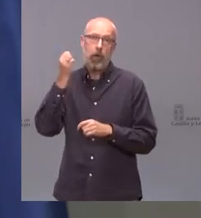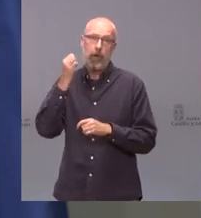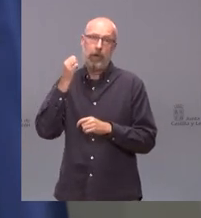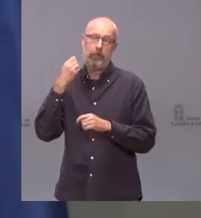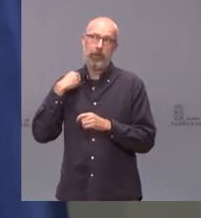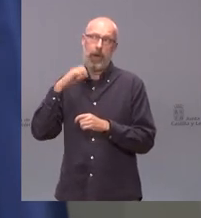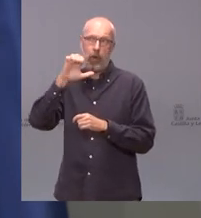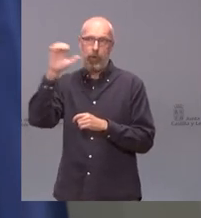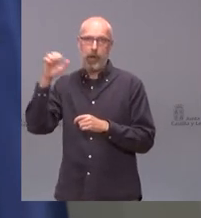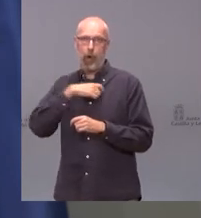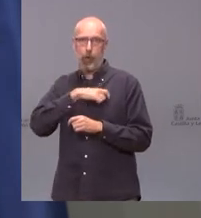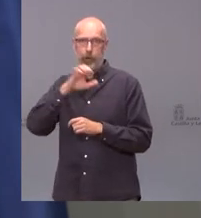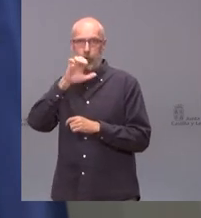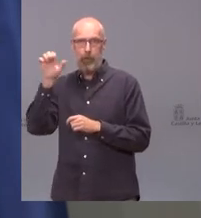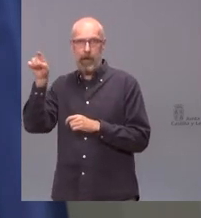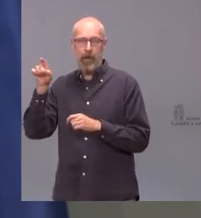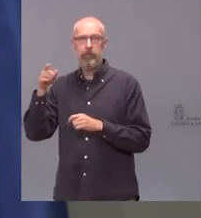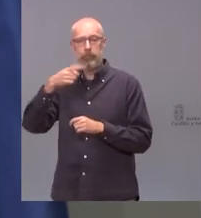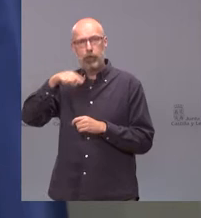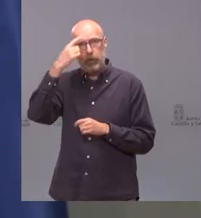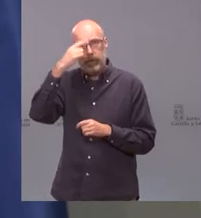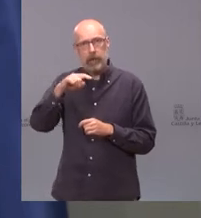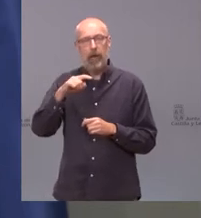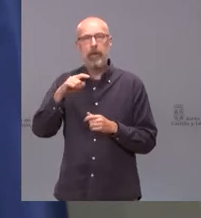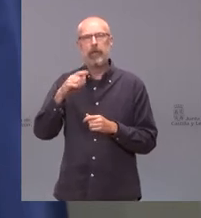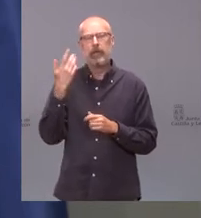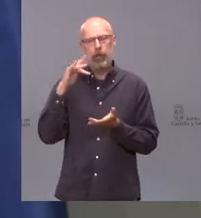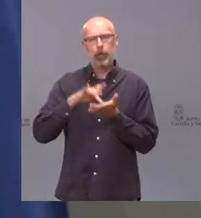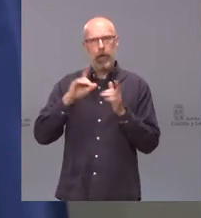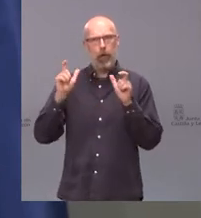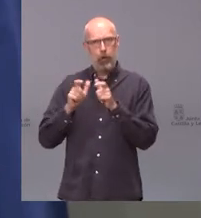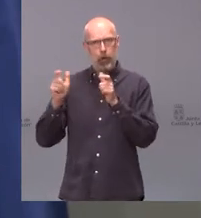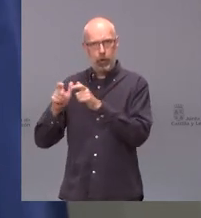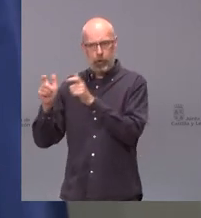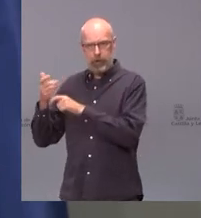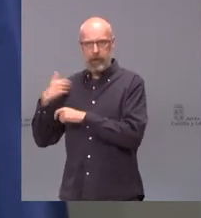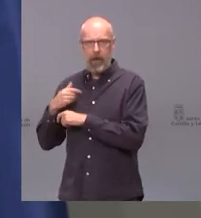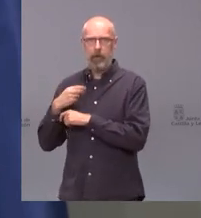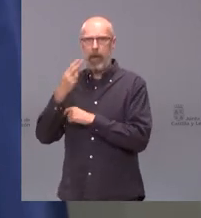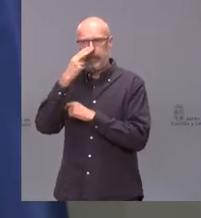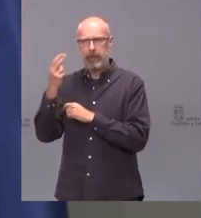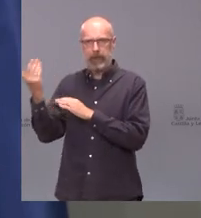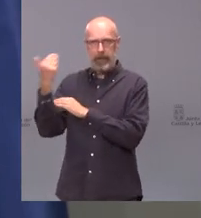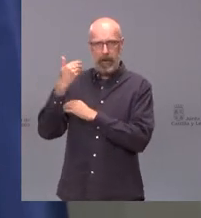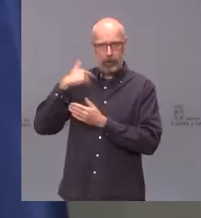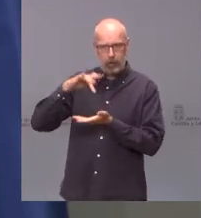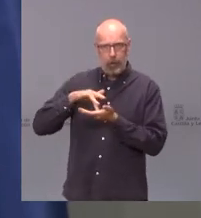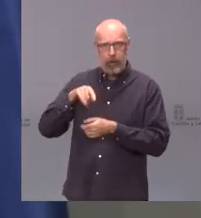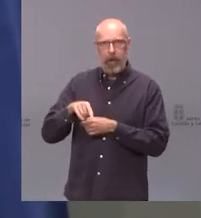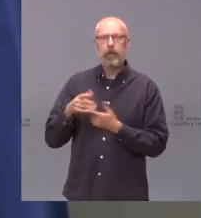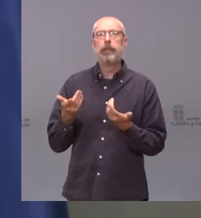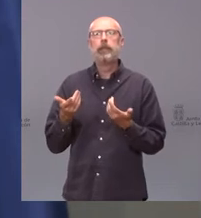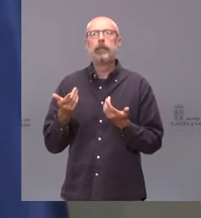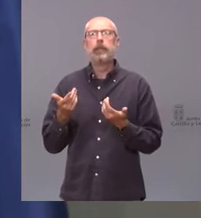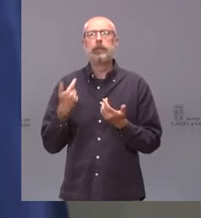y a la Comisión Europea de Ubraucasuica, saben ustedes que mantuvimos varias reuniones una visita aquí presencial y luego hemos mantenido reuniones con ella en la que se